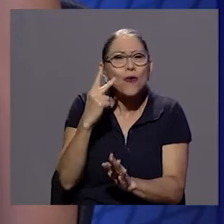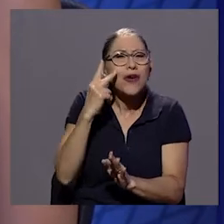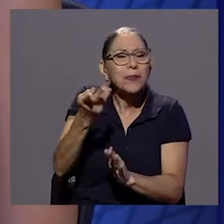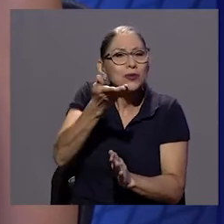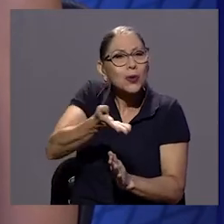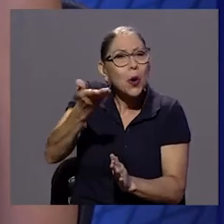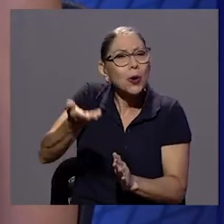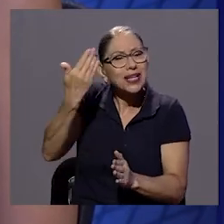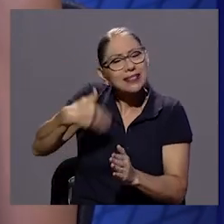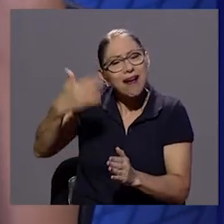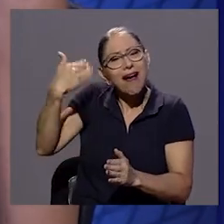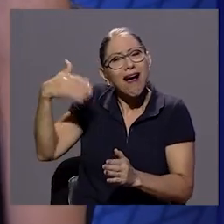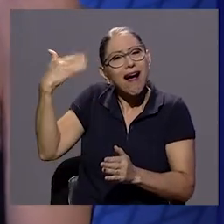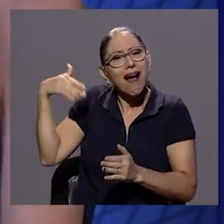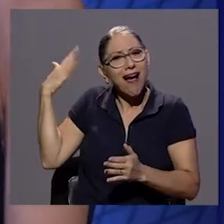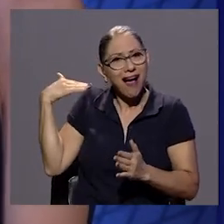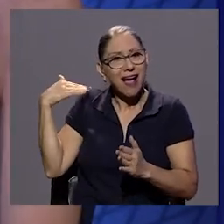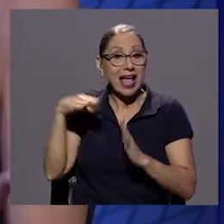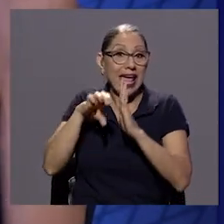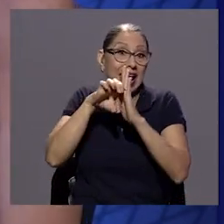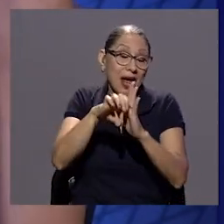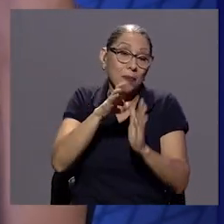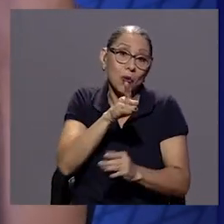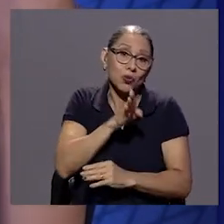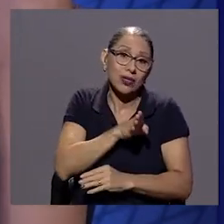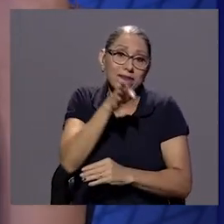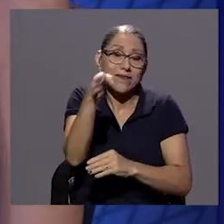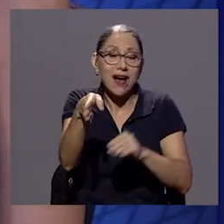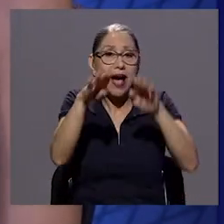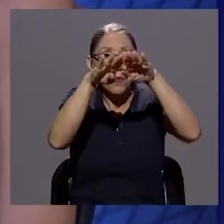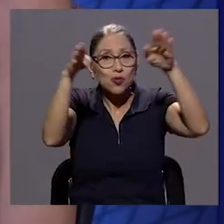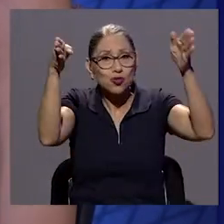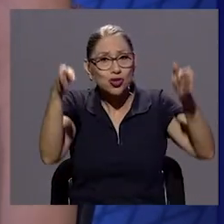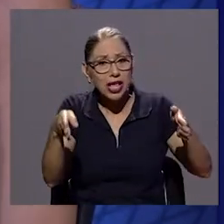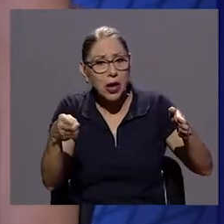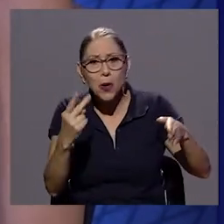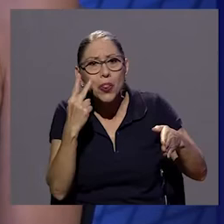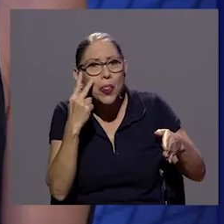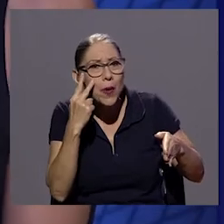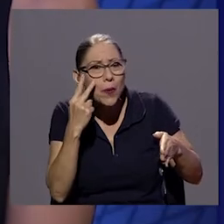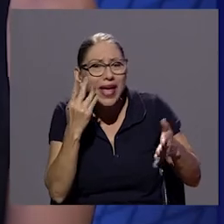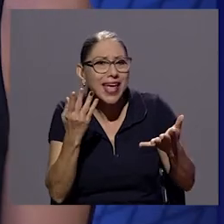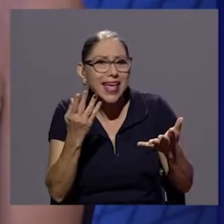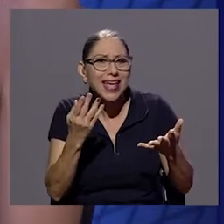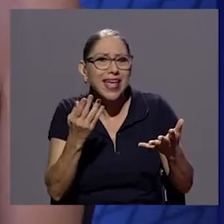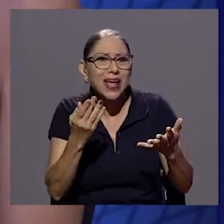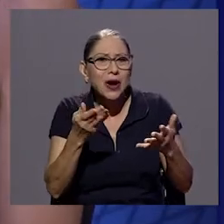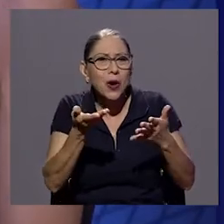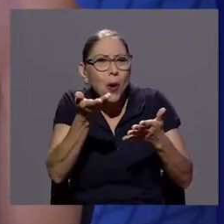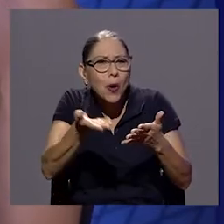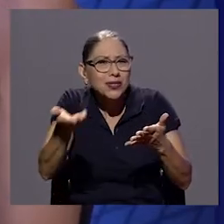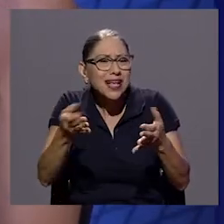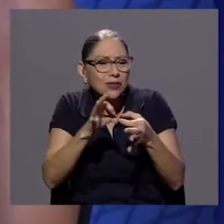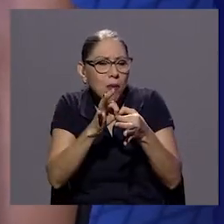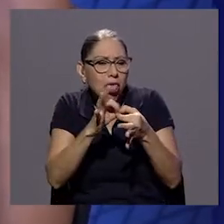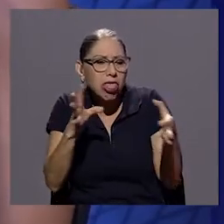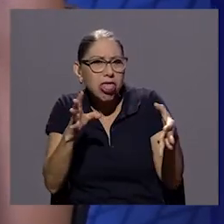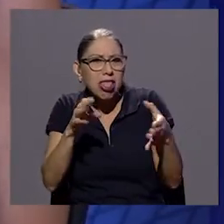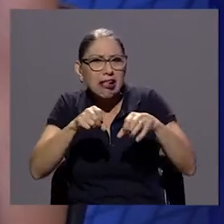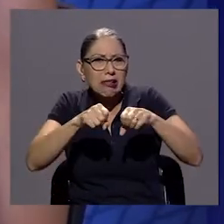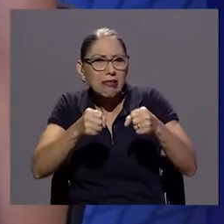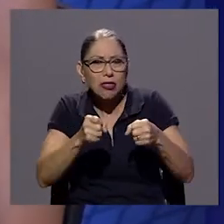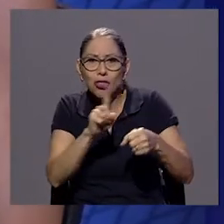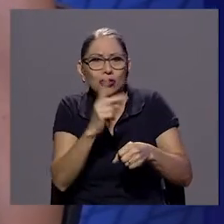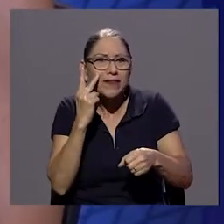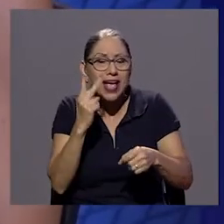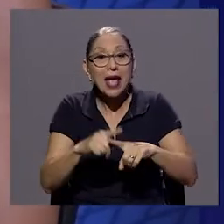como en los museos o en espacios de exposición en cambio ella más bien ¿verdad? afirmaba